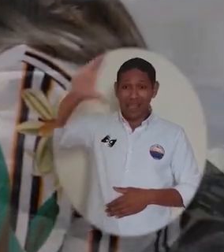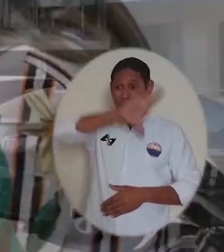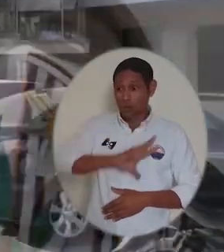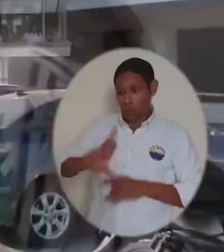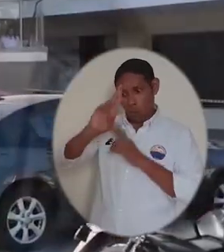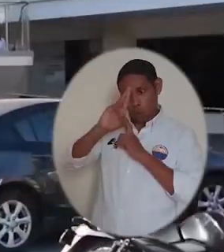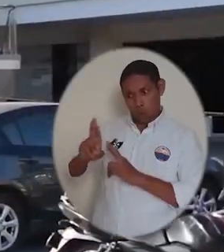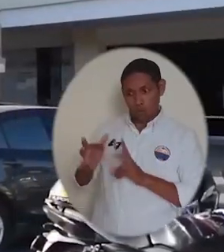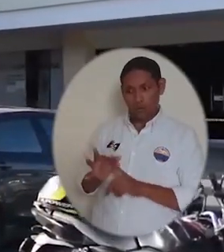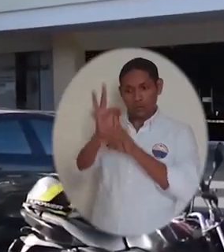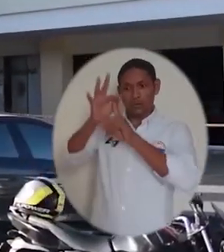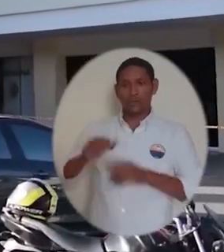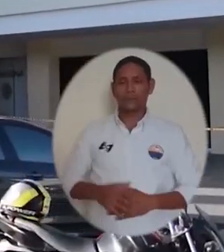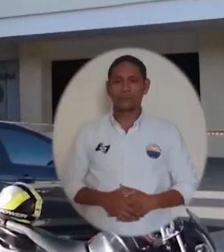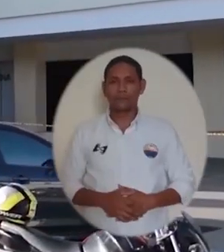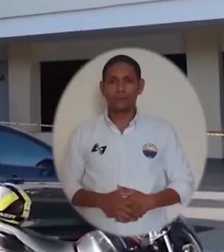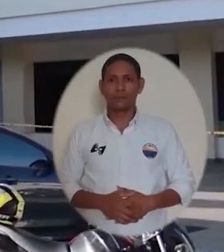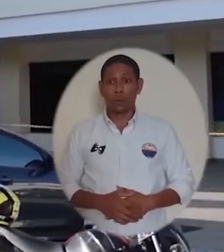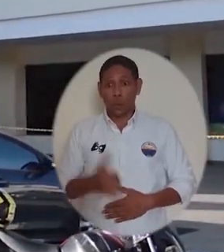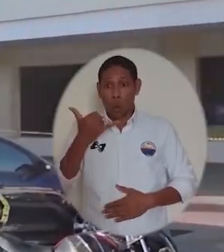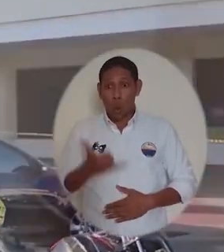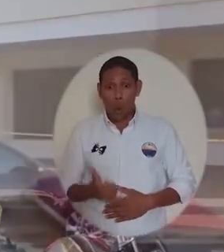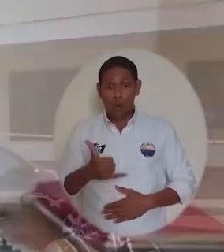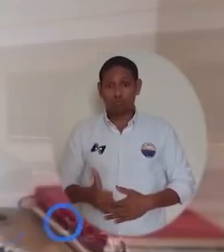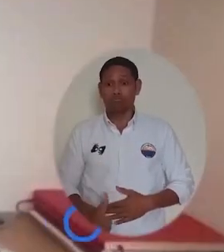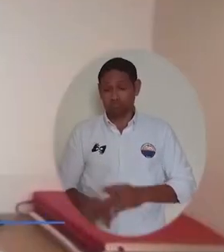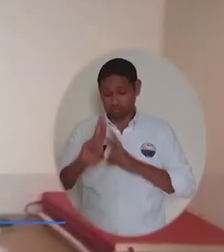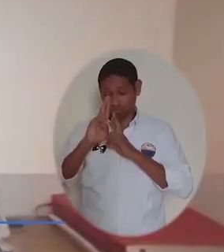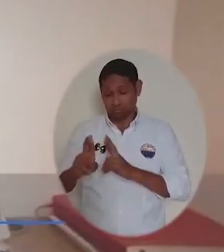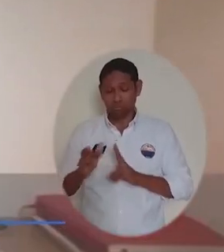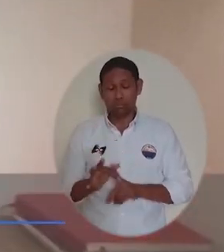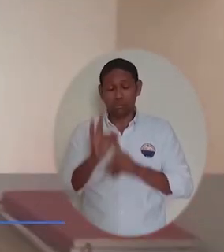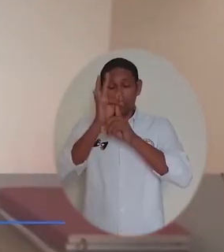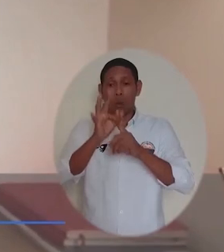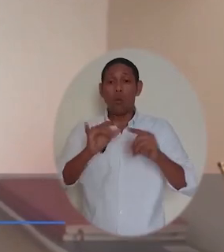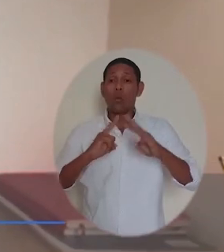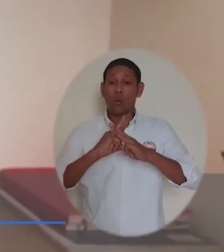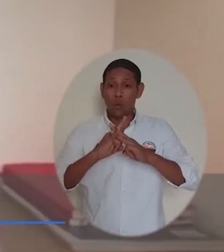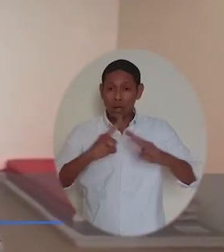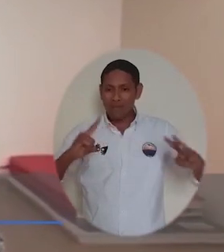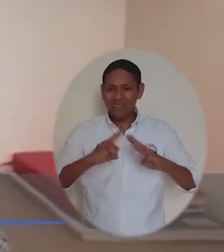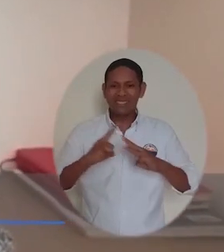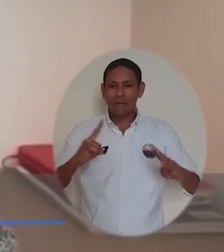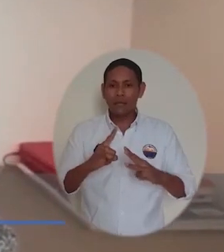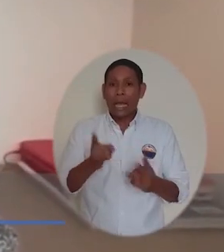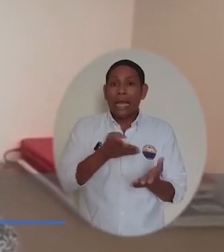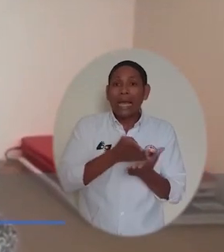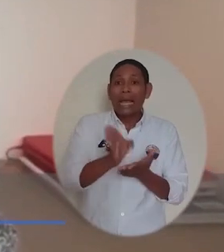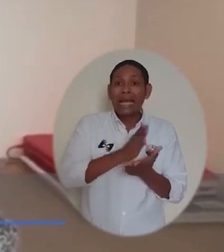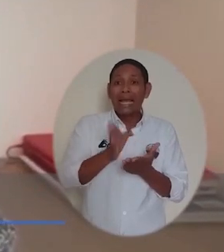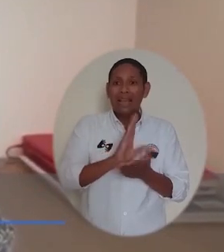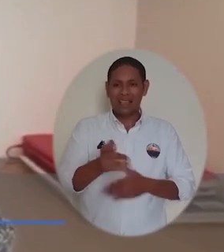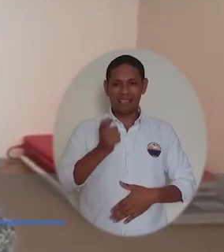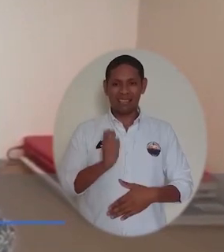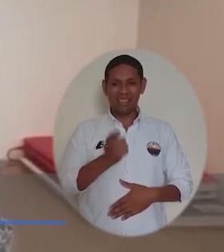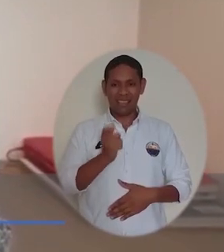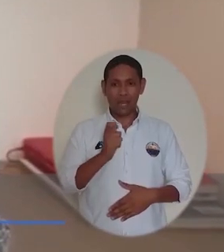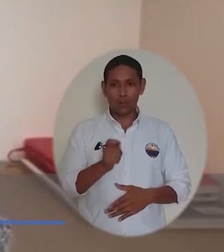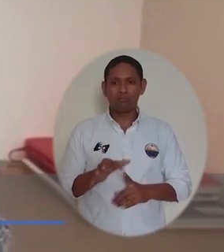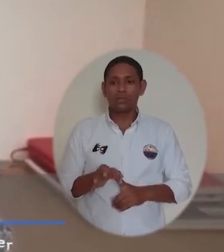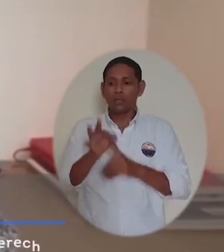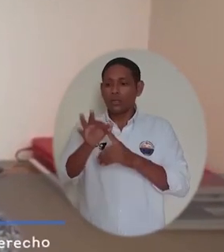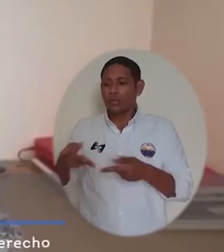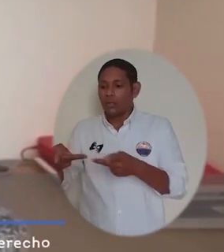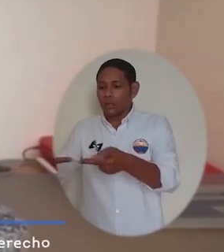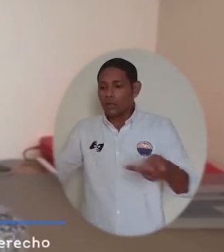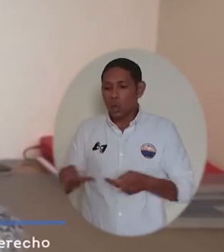Ministerio de Justicia y del Derecho Nacional. Hoy quiero hacer un reconocimiento especial a la Universidad de Magdalena, su Facultad